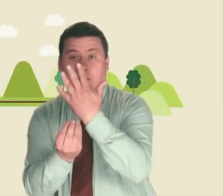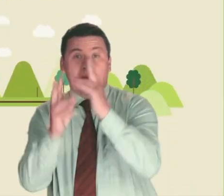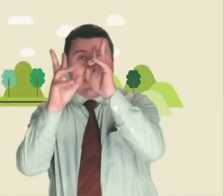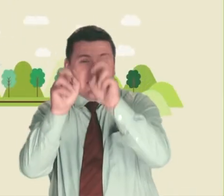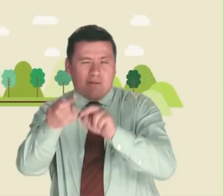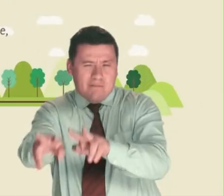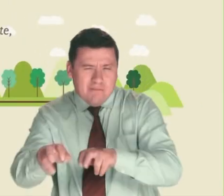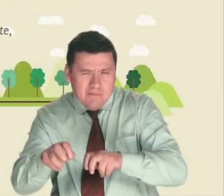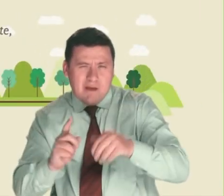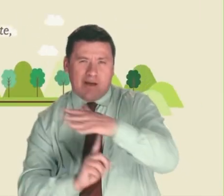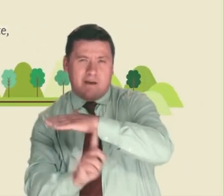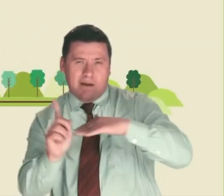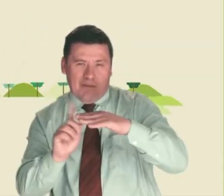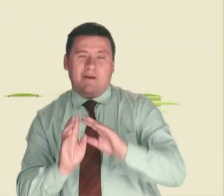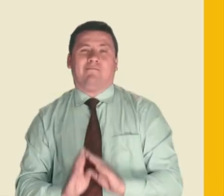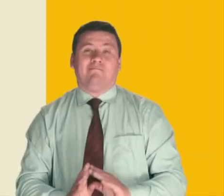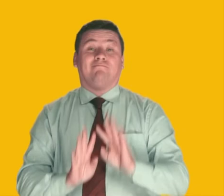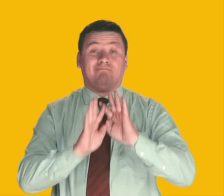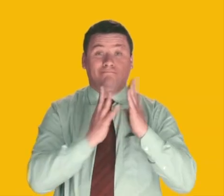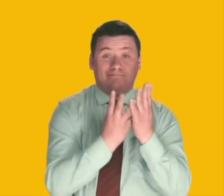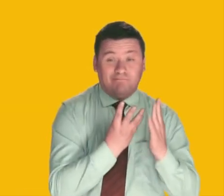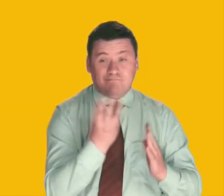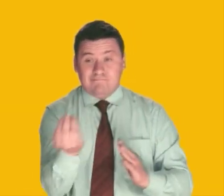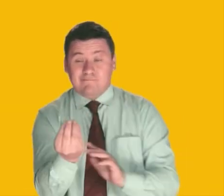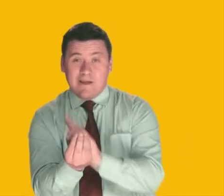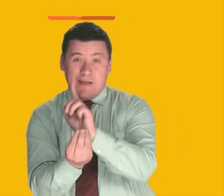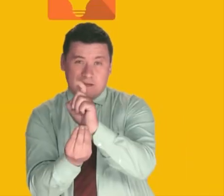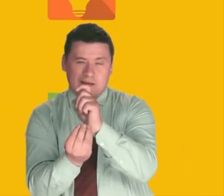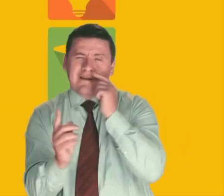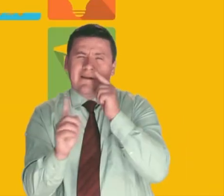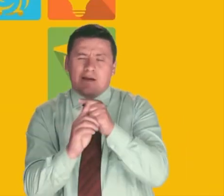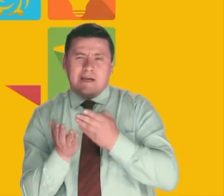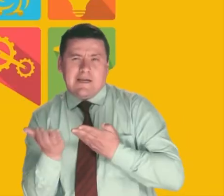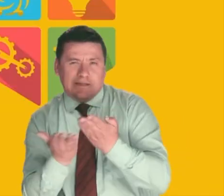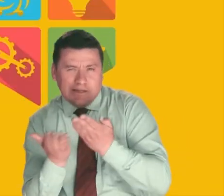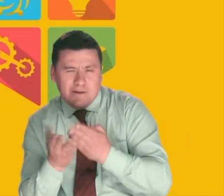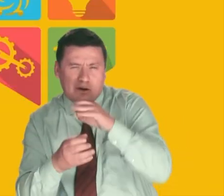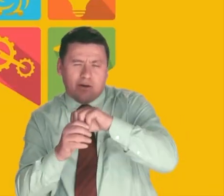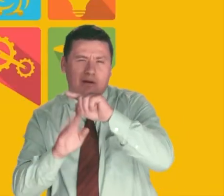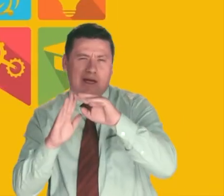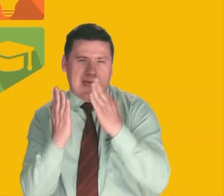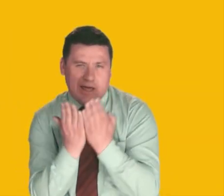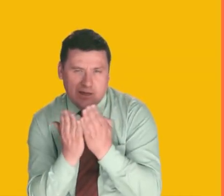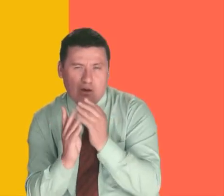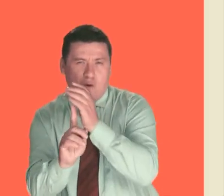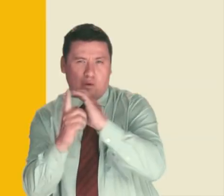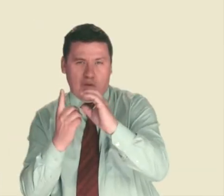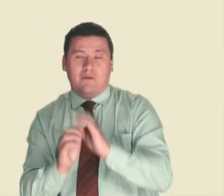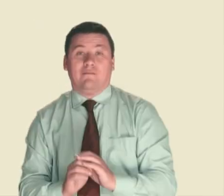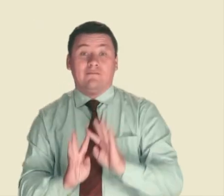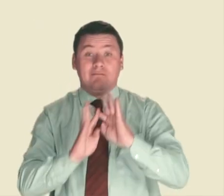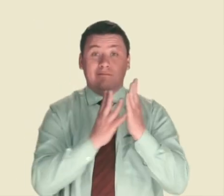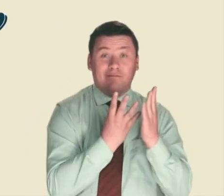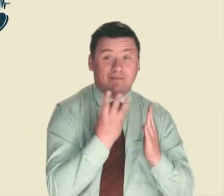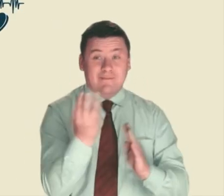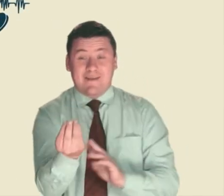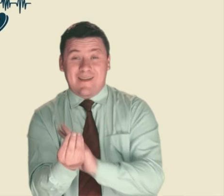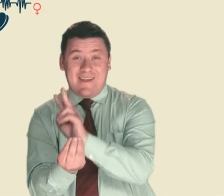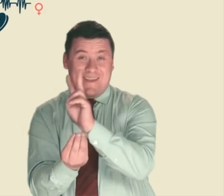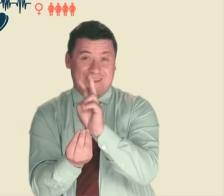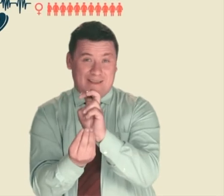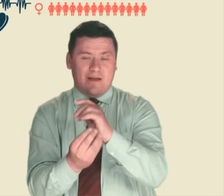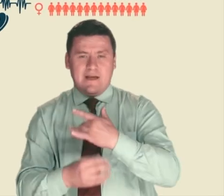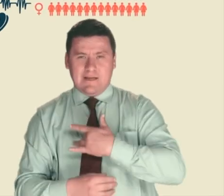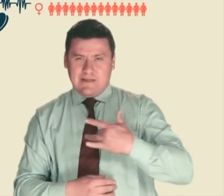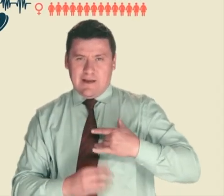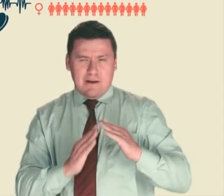Temas Agrarios y de Medio Ambiente. La Comisión Sexta, Servicios Públicos, Educación y Cultura. Y la Comisión Séptima,